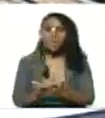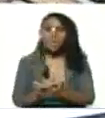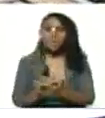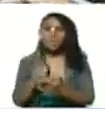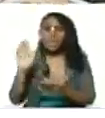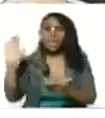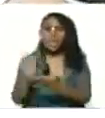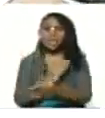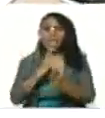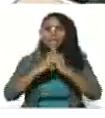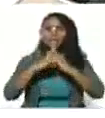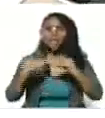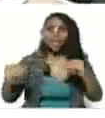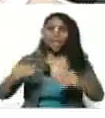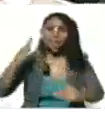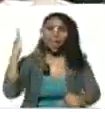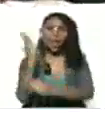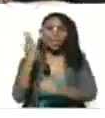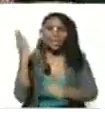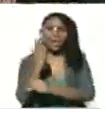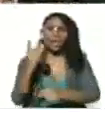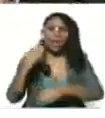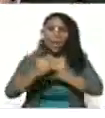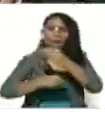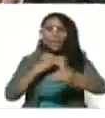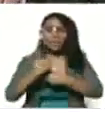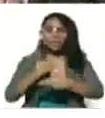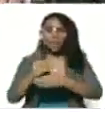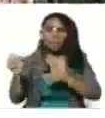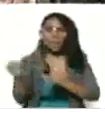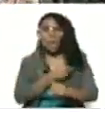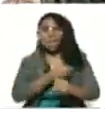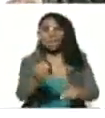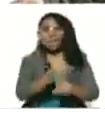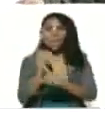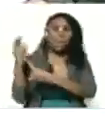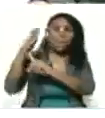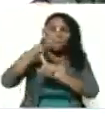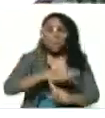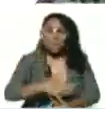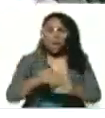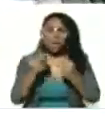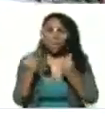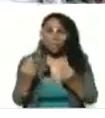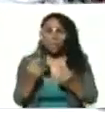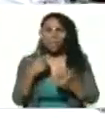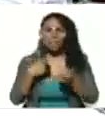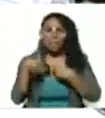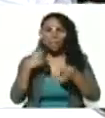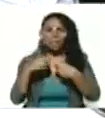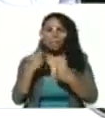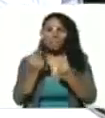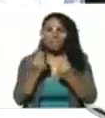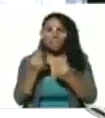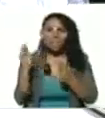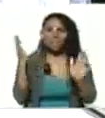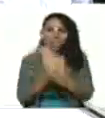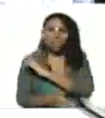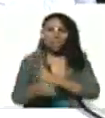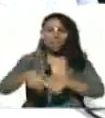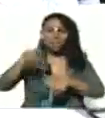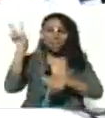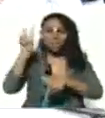levanten todas las sanciones, torturas y presiones económicas, comerciales y financieras sobre Venezuela.